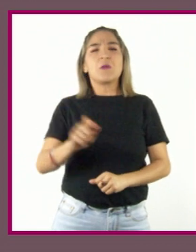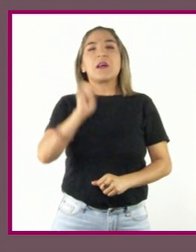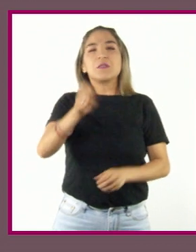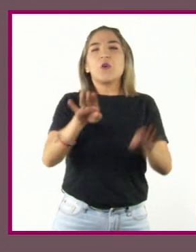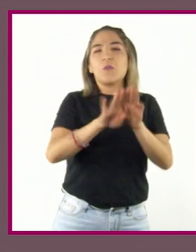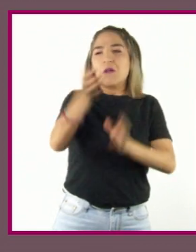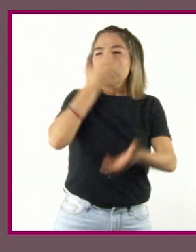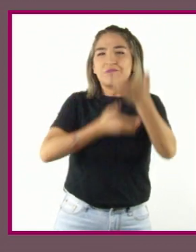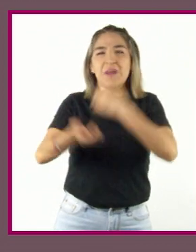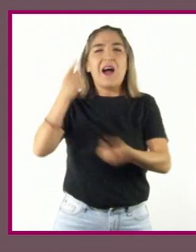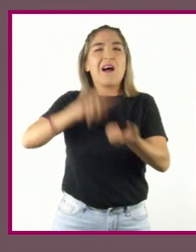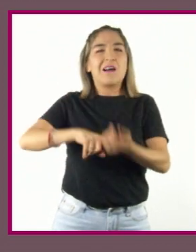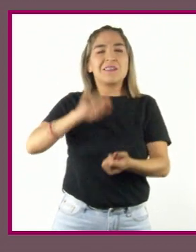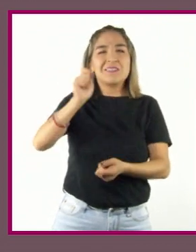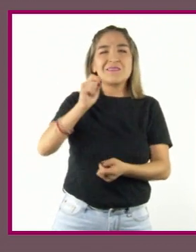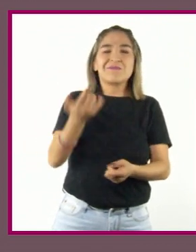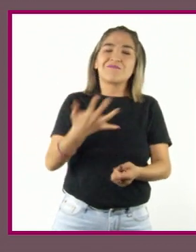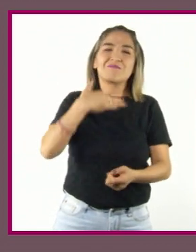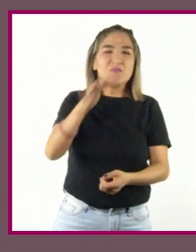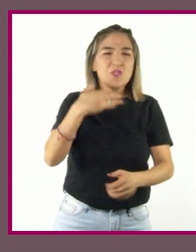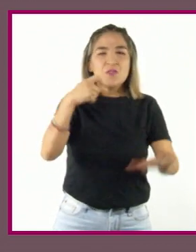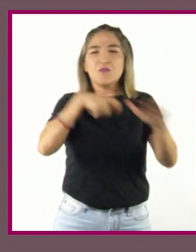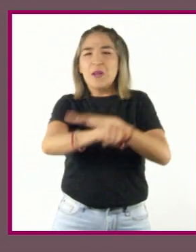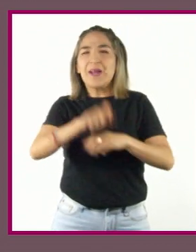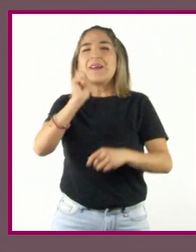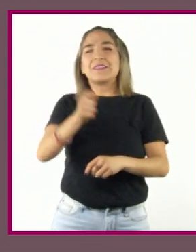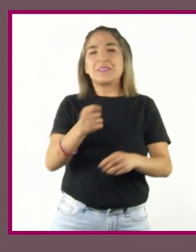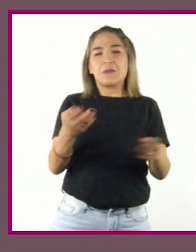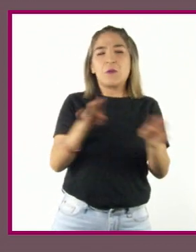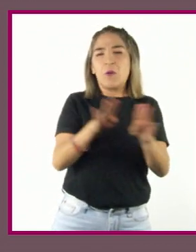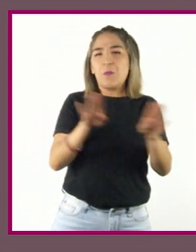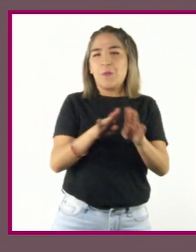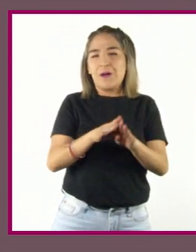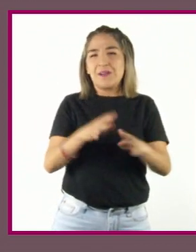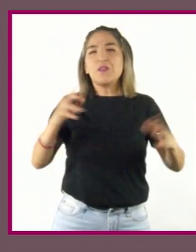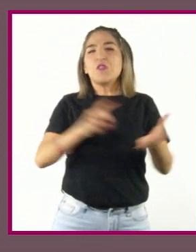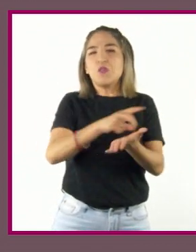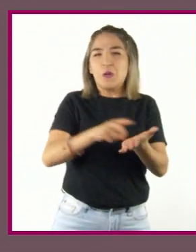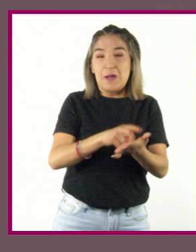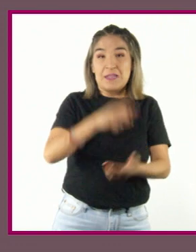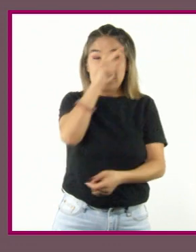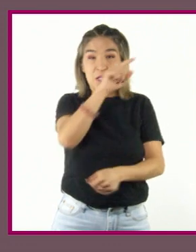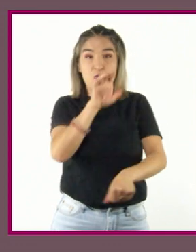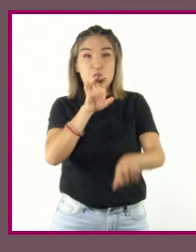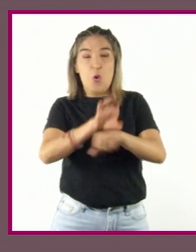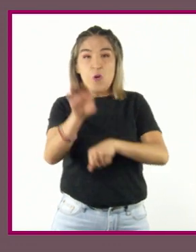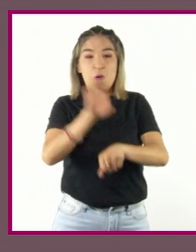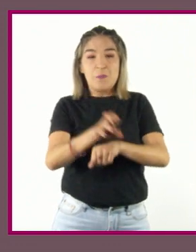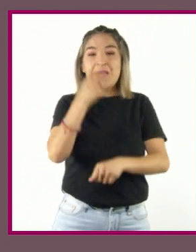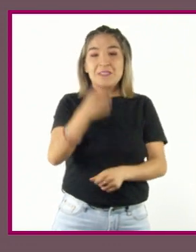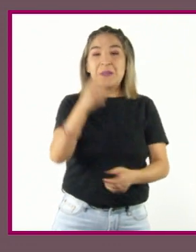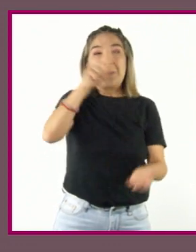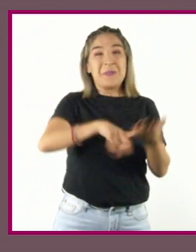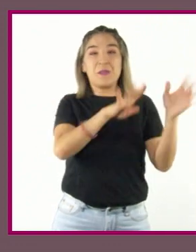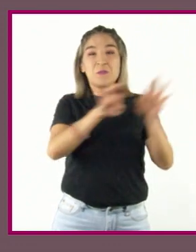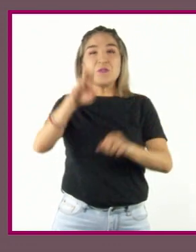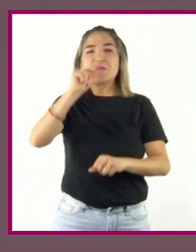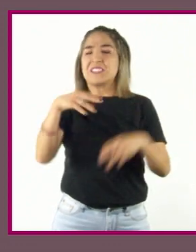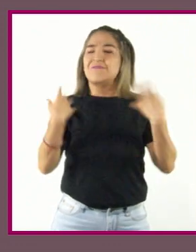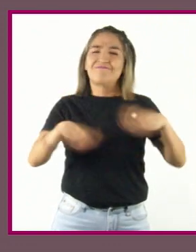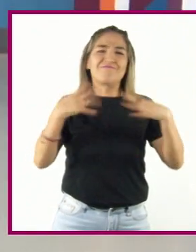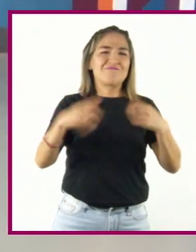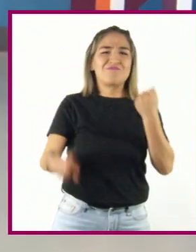comercio ilícito de drogas. Un ejemplo de esta guerra es Colombia, que en la década de los años 80 vivió momentos muy